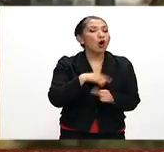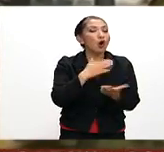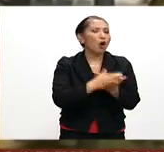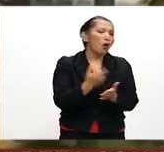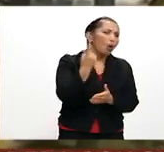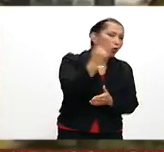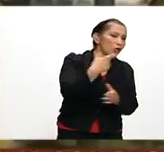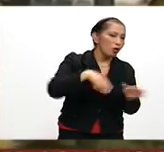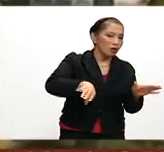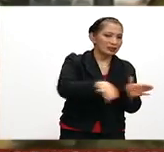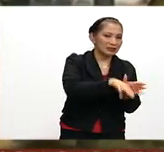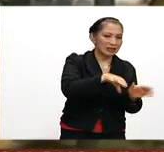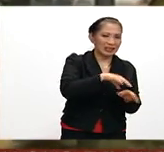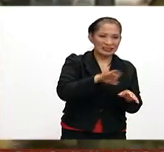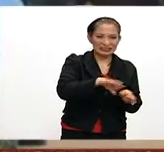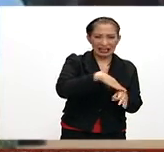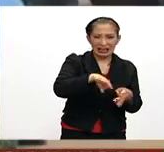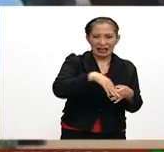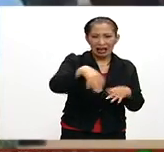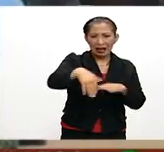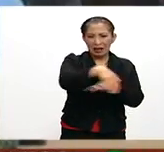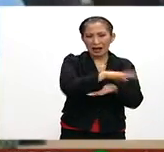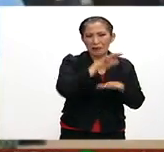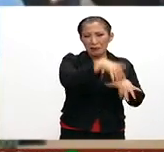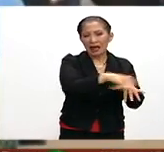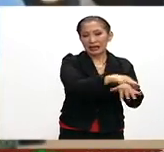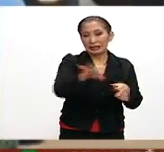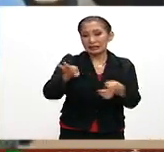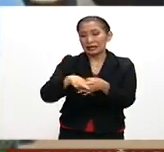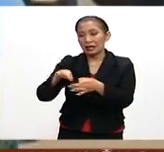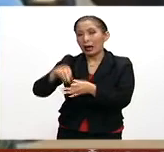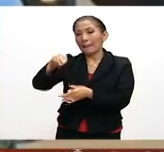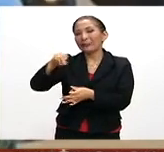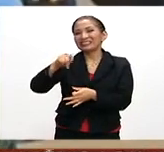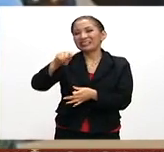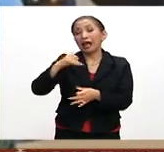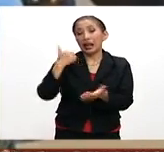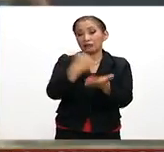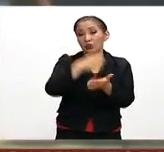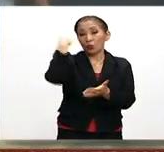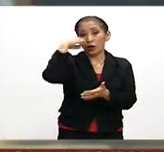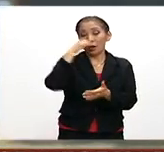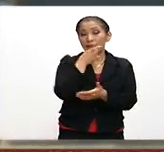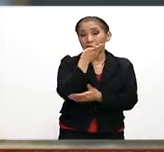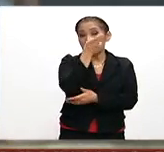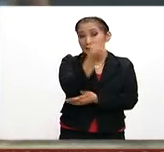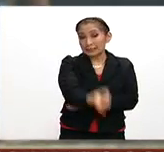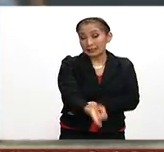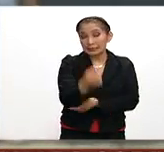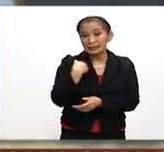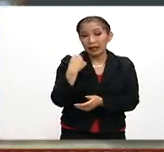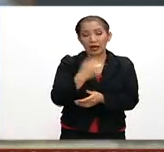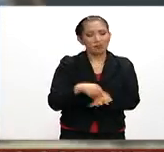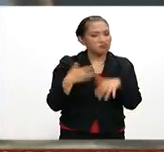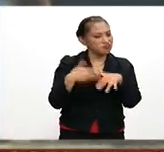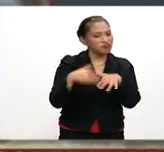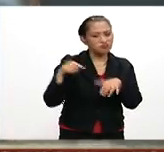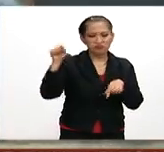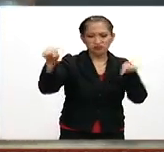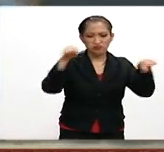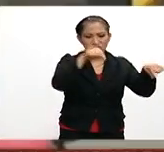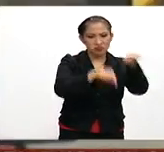uno en la costa y uno en la región de la Mixteca. En la ciudad de Oaxaca también comentaron que se estarán movilizando